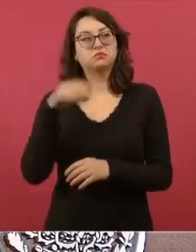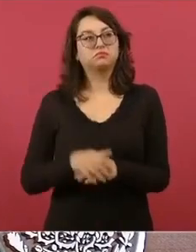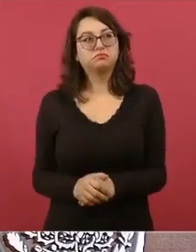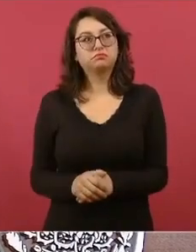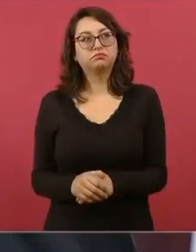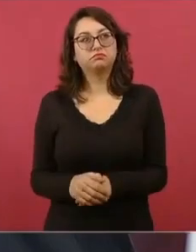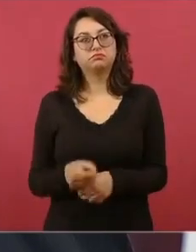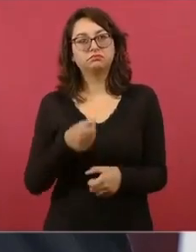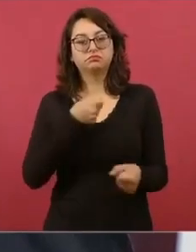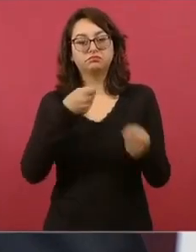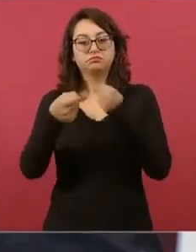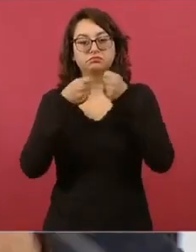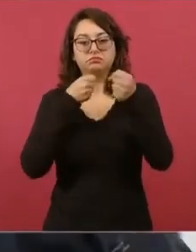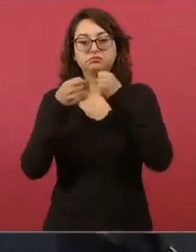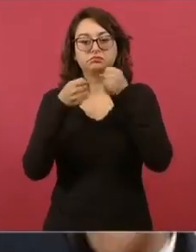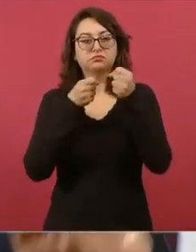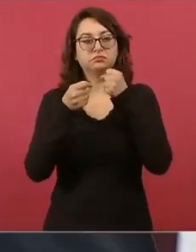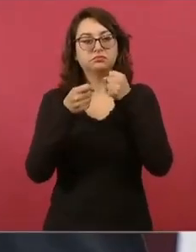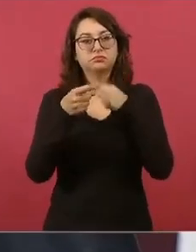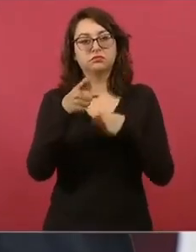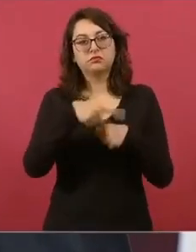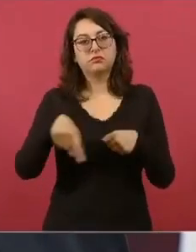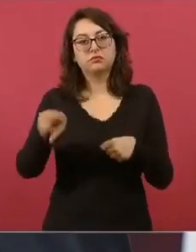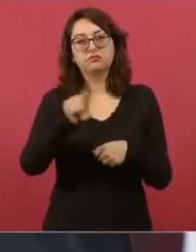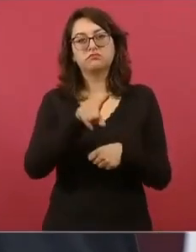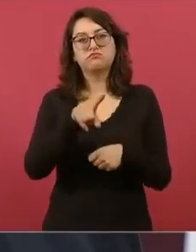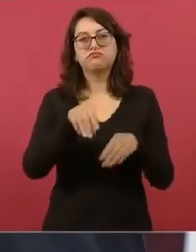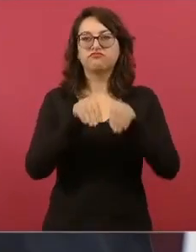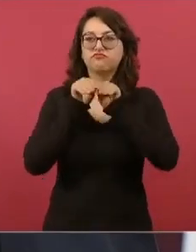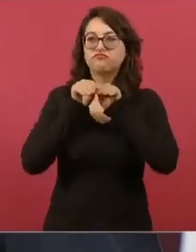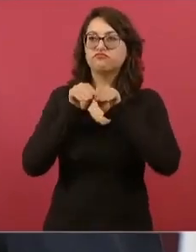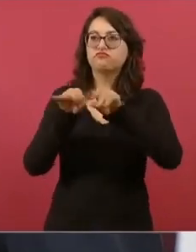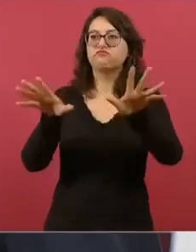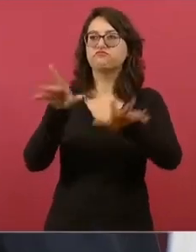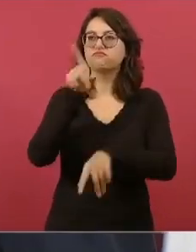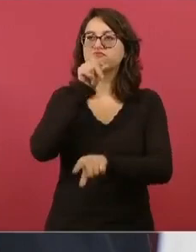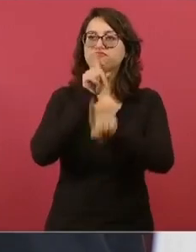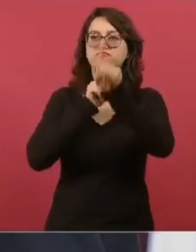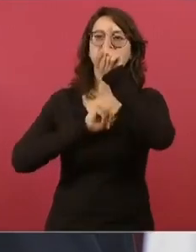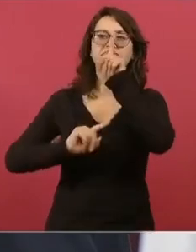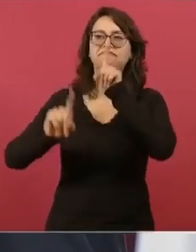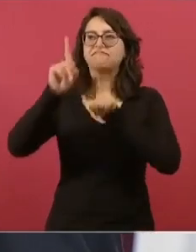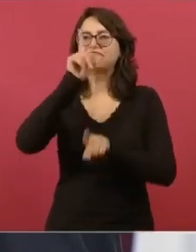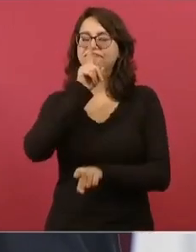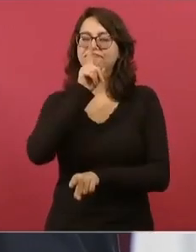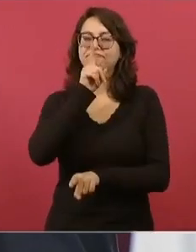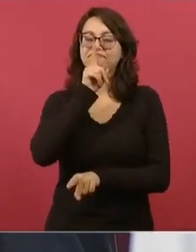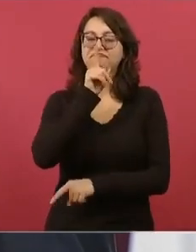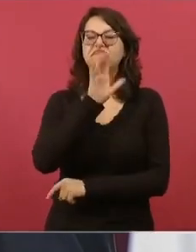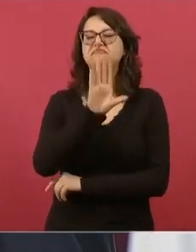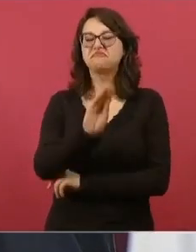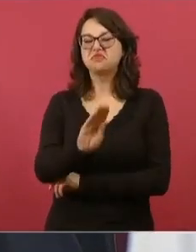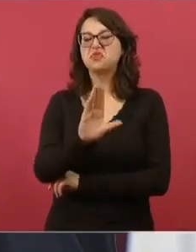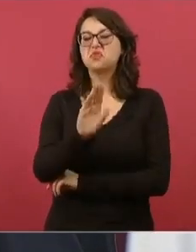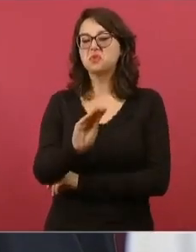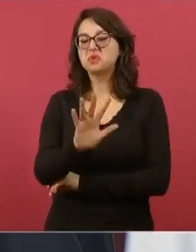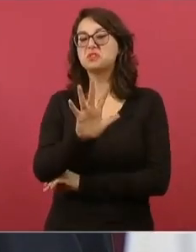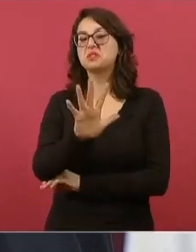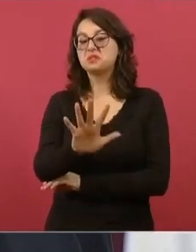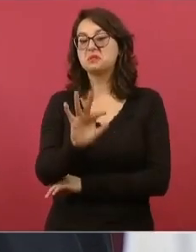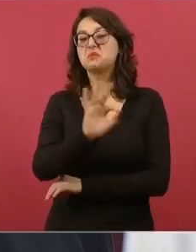la inmensa mayoría de los medios de información.